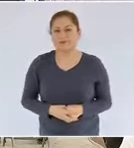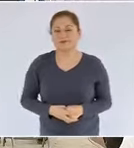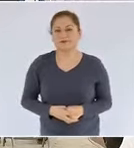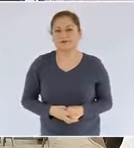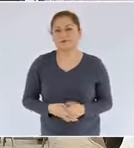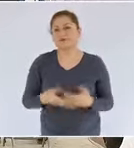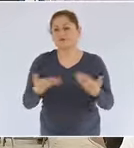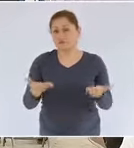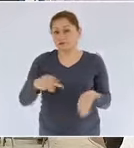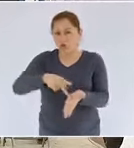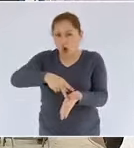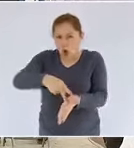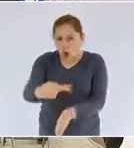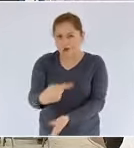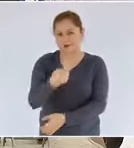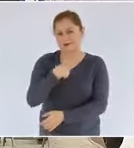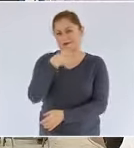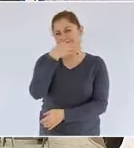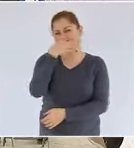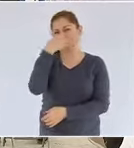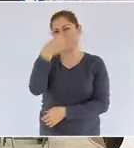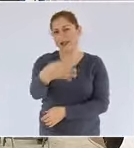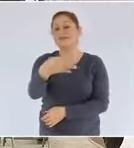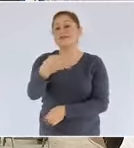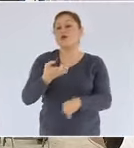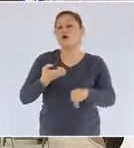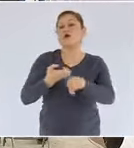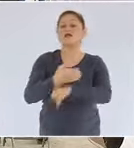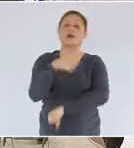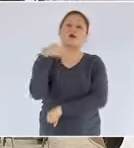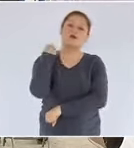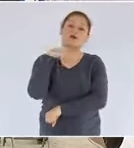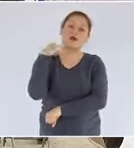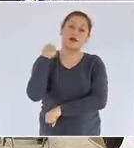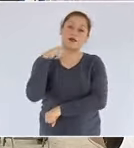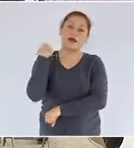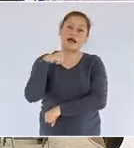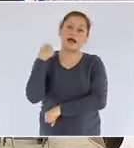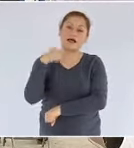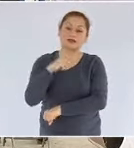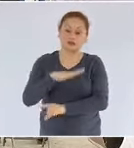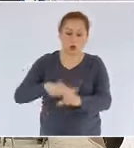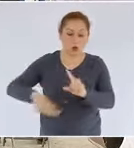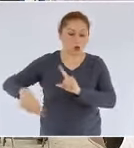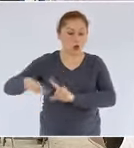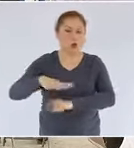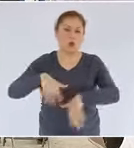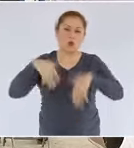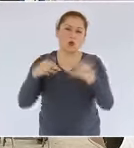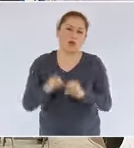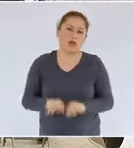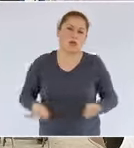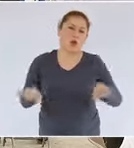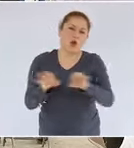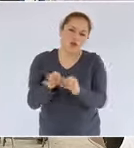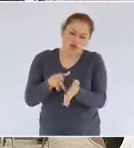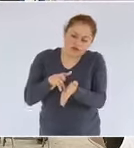Nuevamente, Tabasco se convertirá en una pieza clave en la industria petrolera nacional